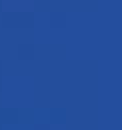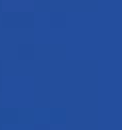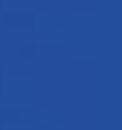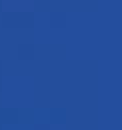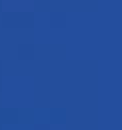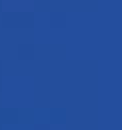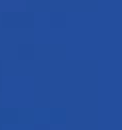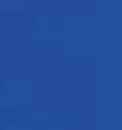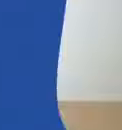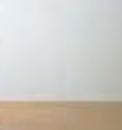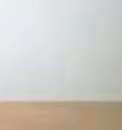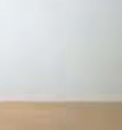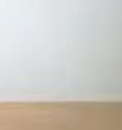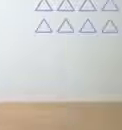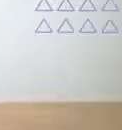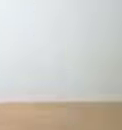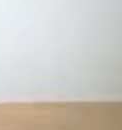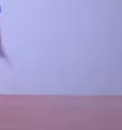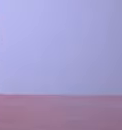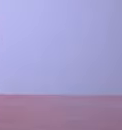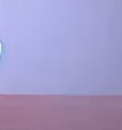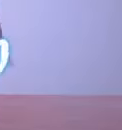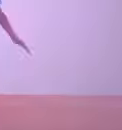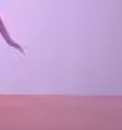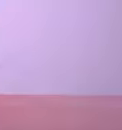Shinichi!